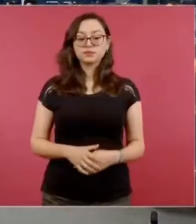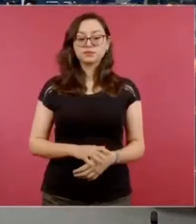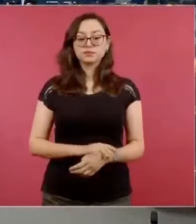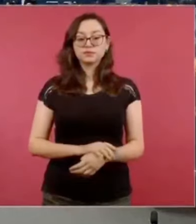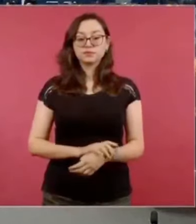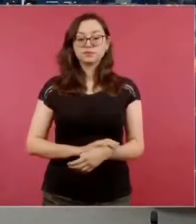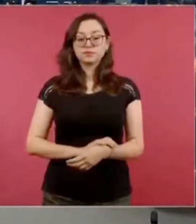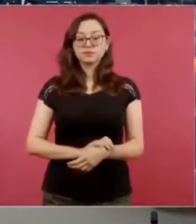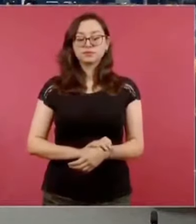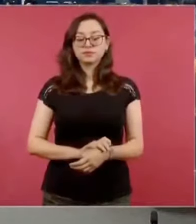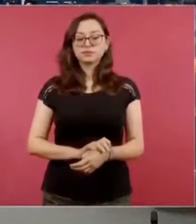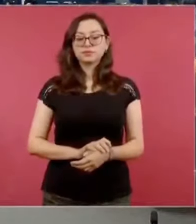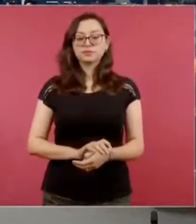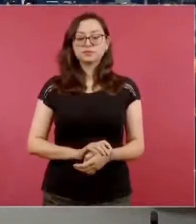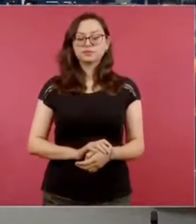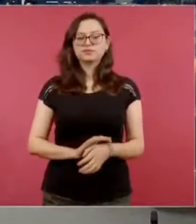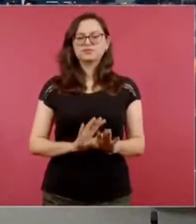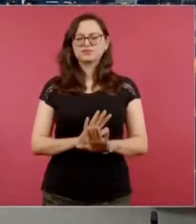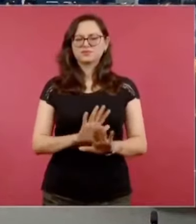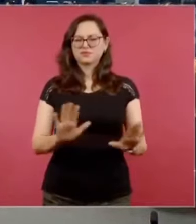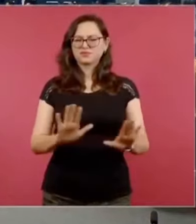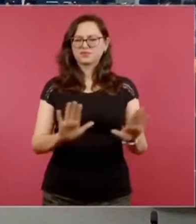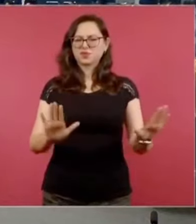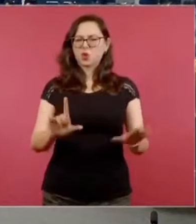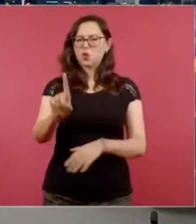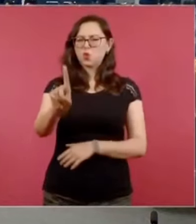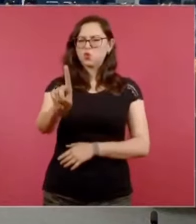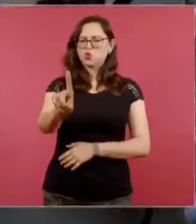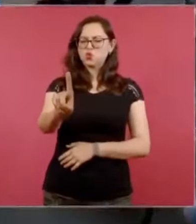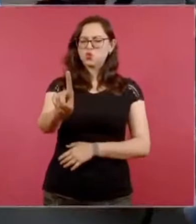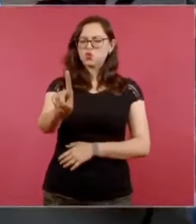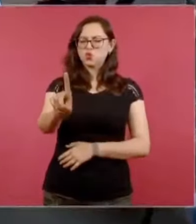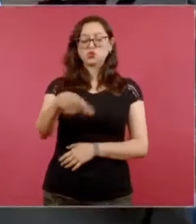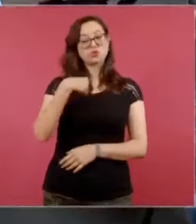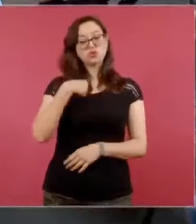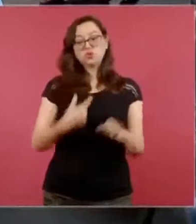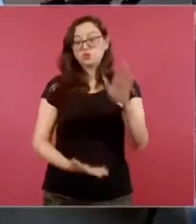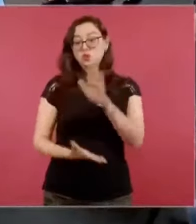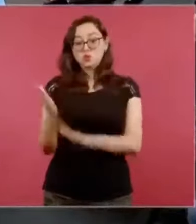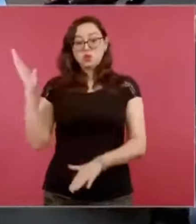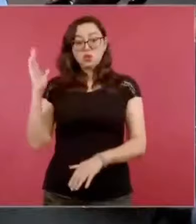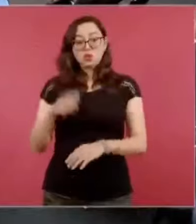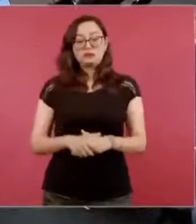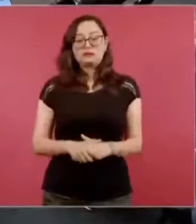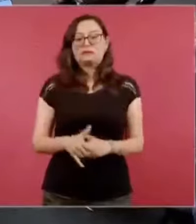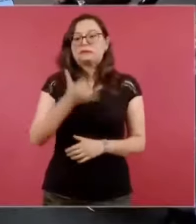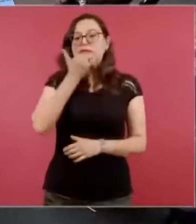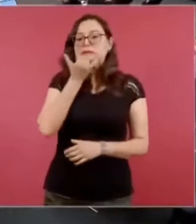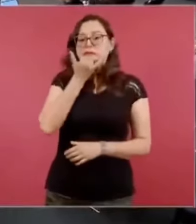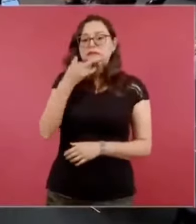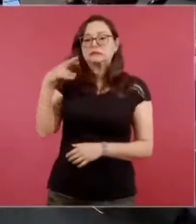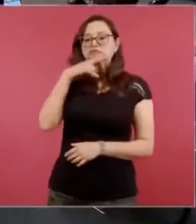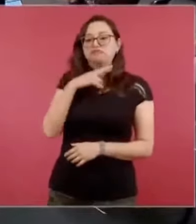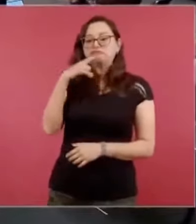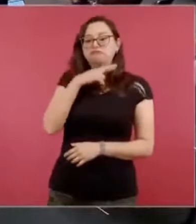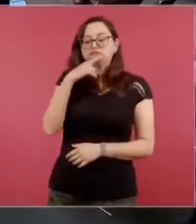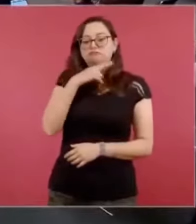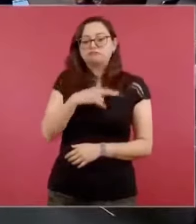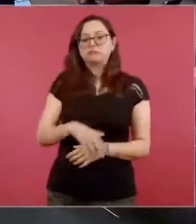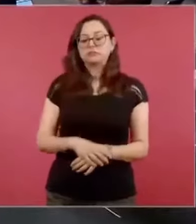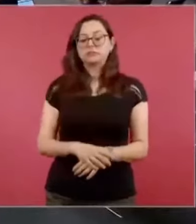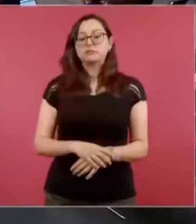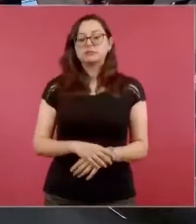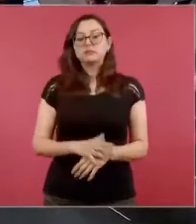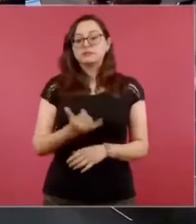No, no, no, ya, ya, ya, es que me tengo que ir. Sí, rápido. Presidente, precisamente sobre lo que está